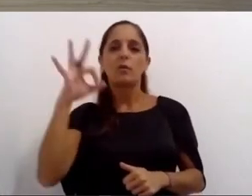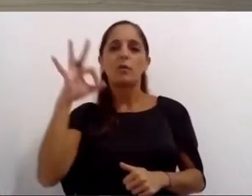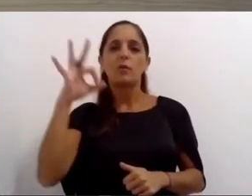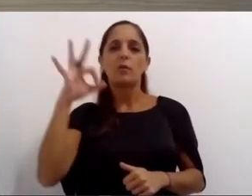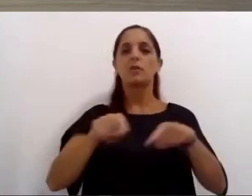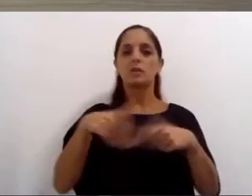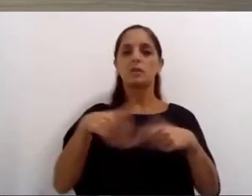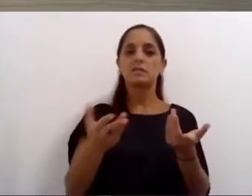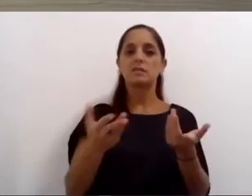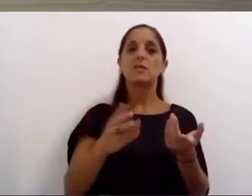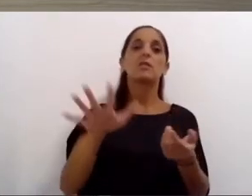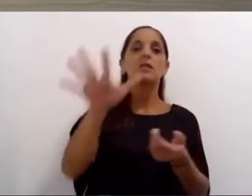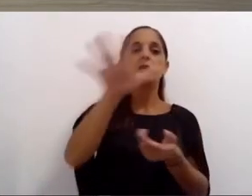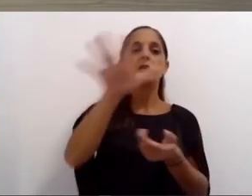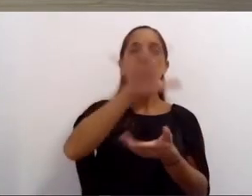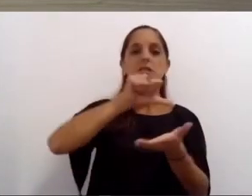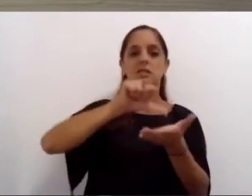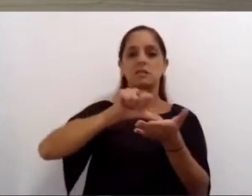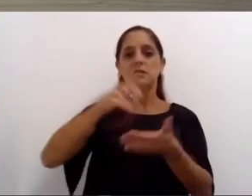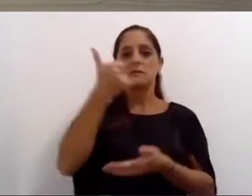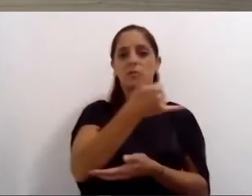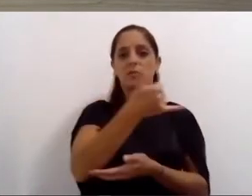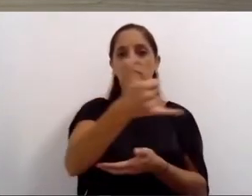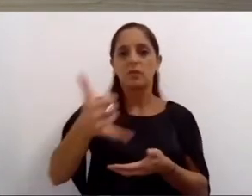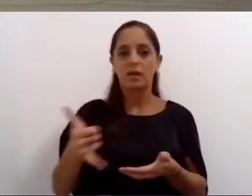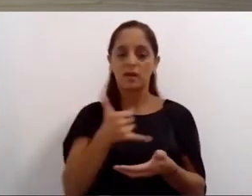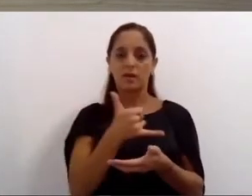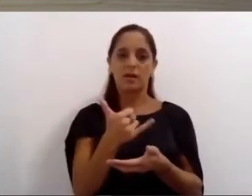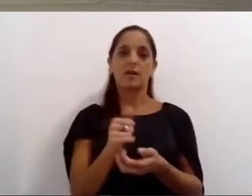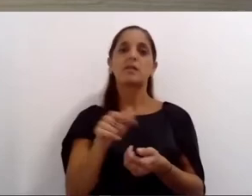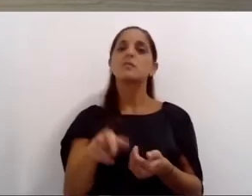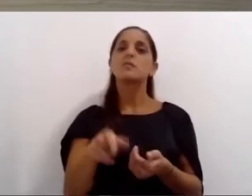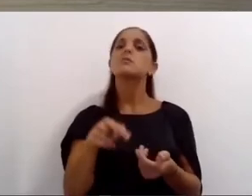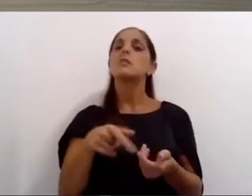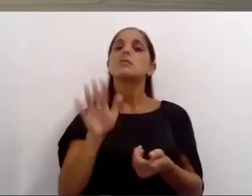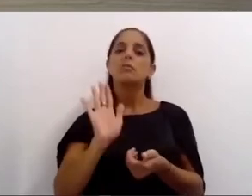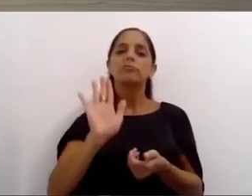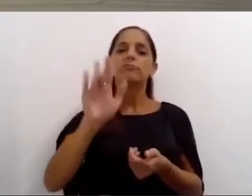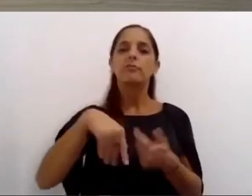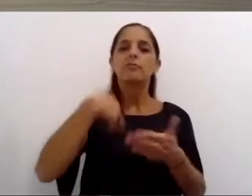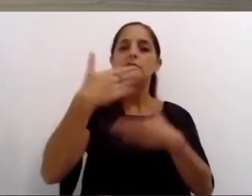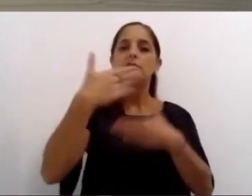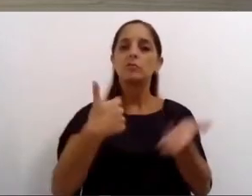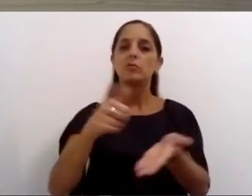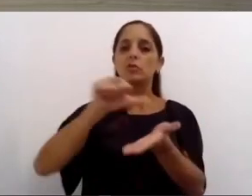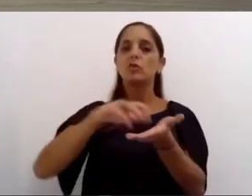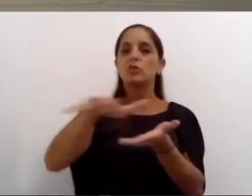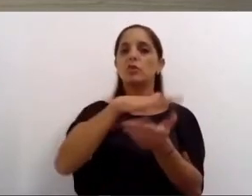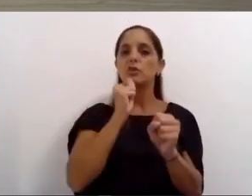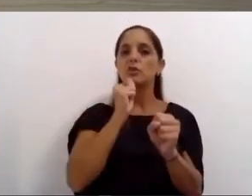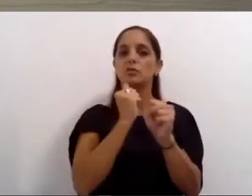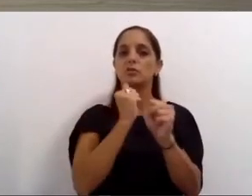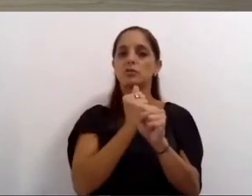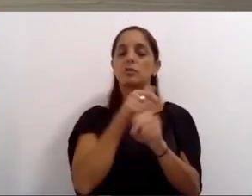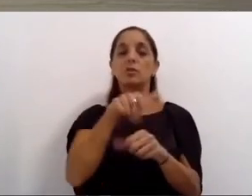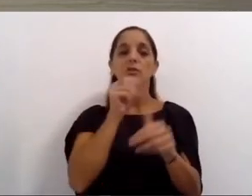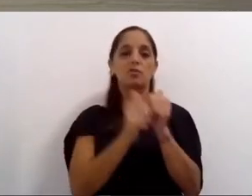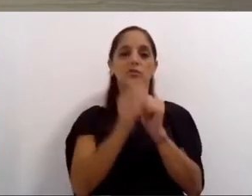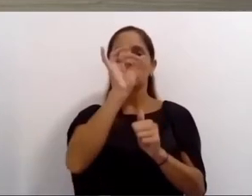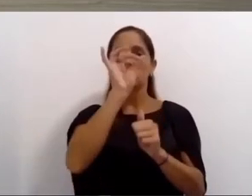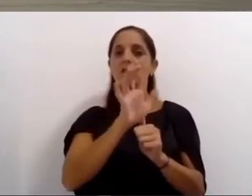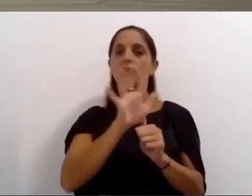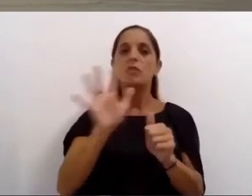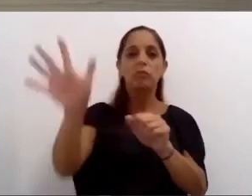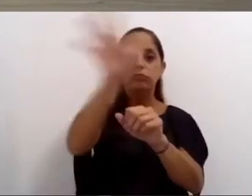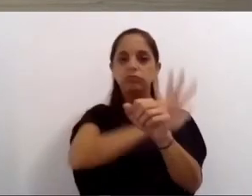nacional y lo potenciaremos para emprender proyectos que impacten y trasciendan la ciudad no sólo en urbanístico incorporando